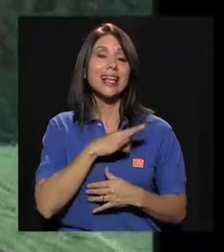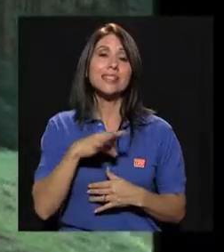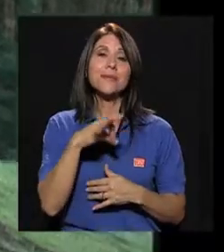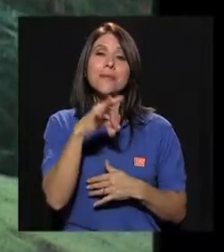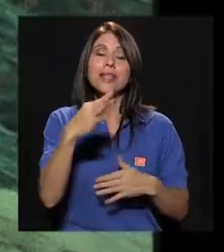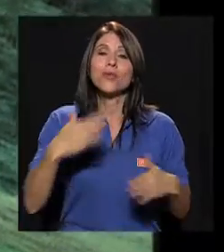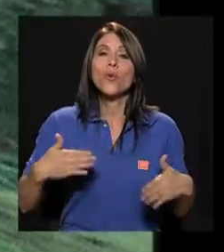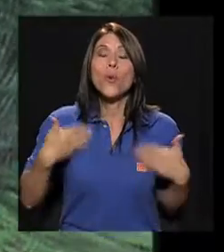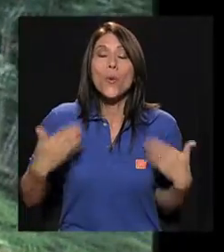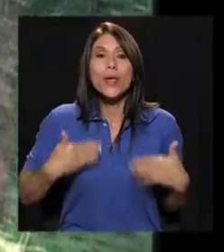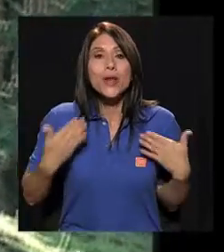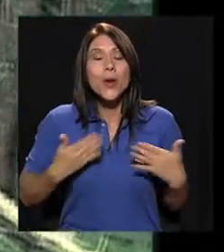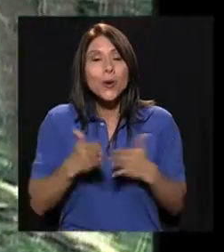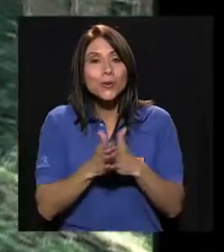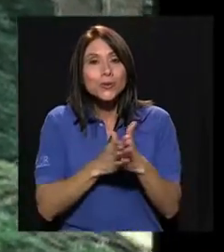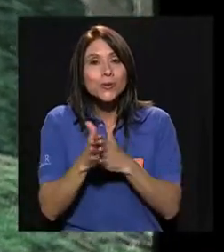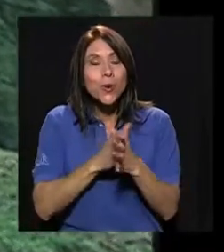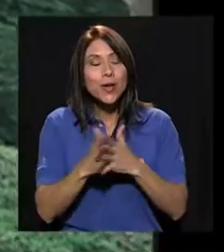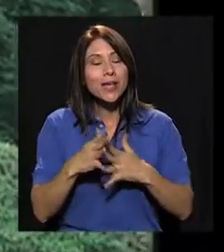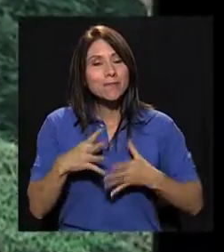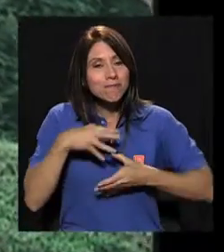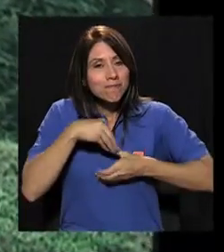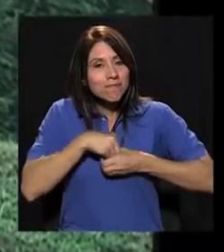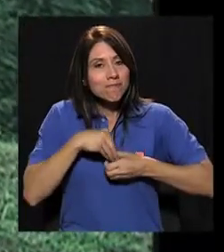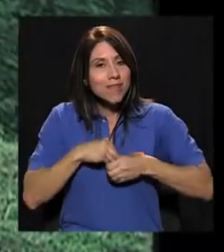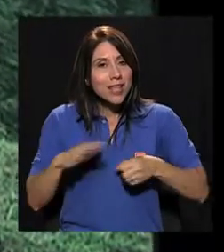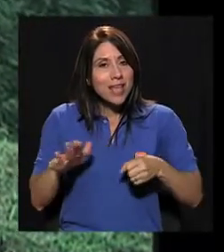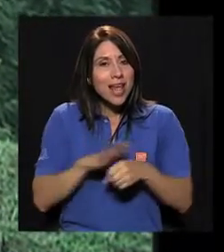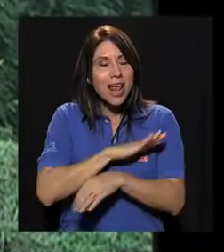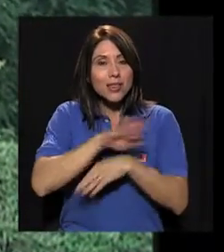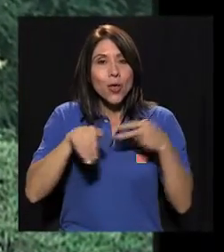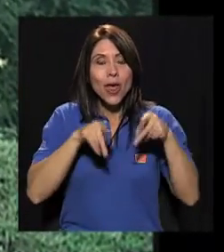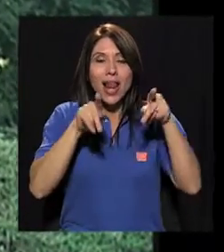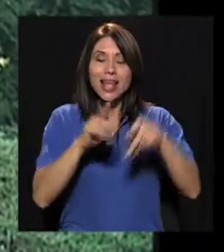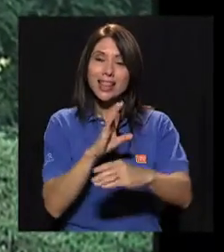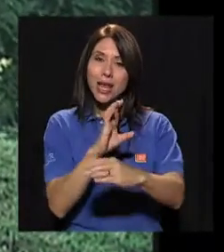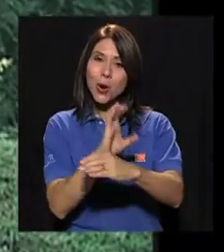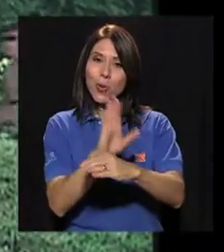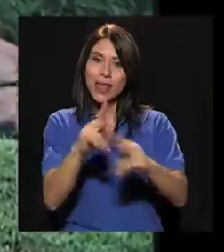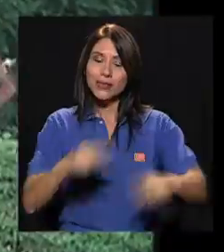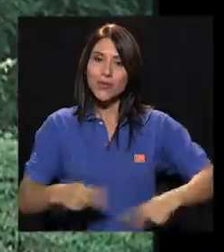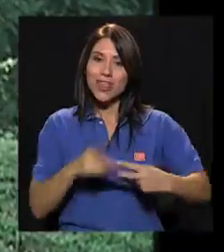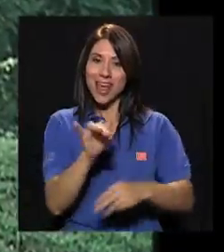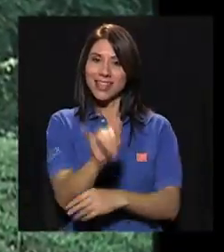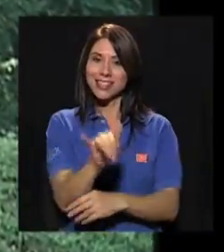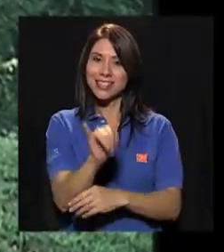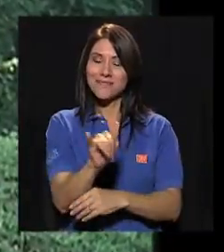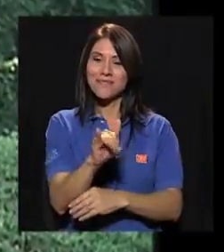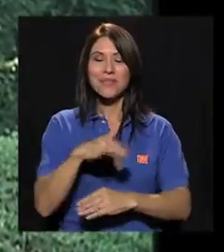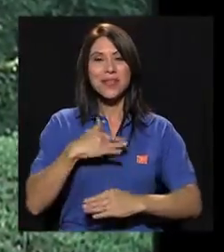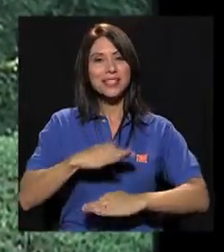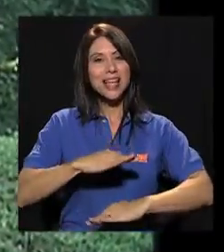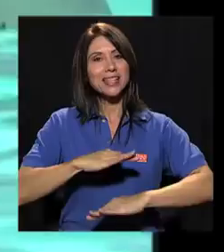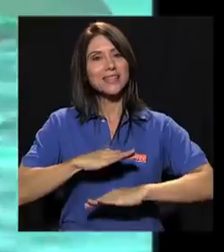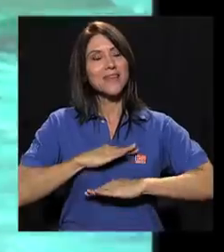Ese es el espíritu jubiloso que inflama a toda la gente que cuida así de su vida. Satisfecha